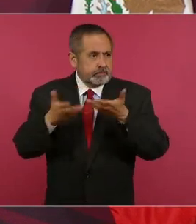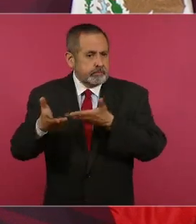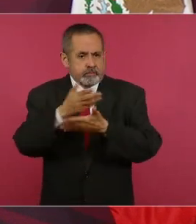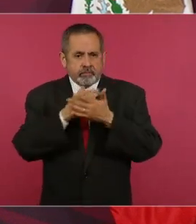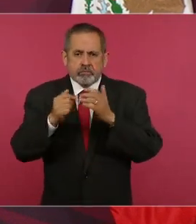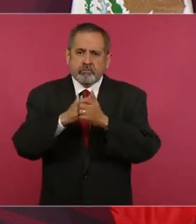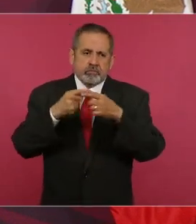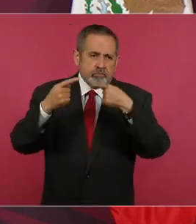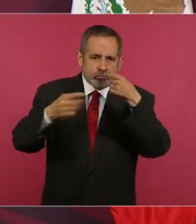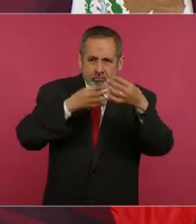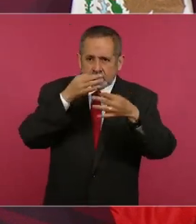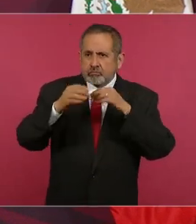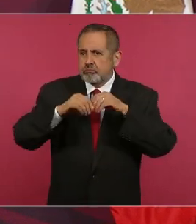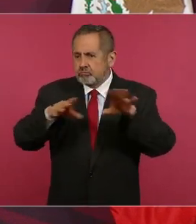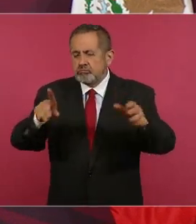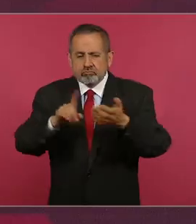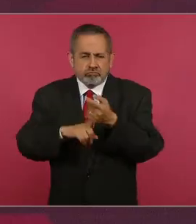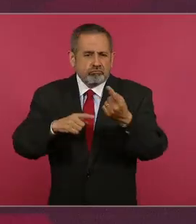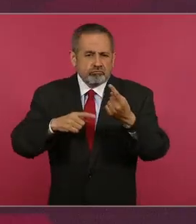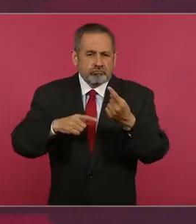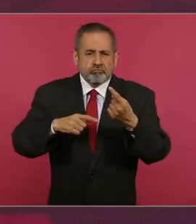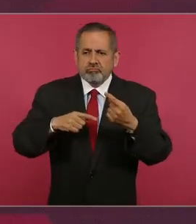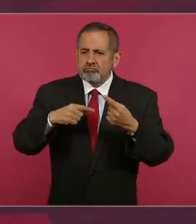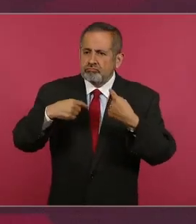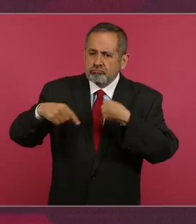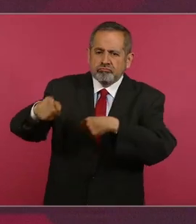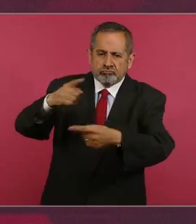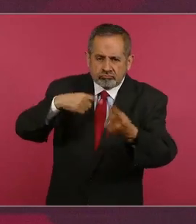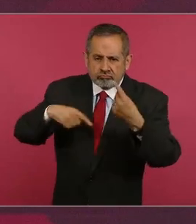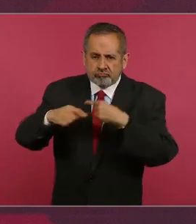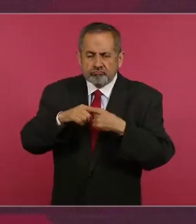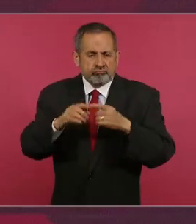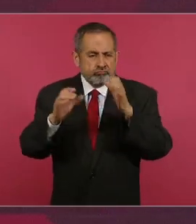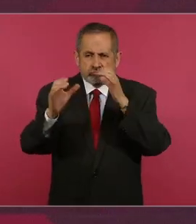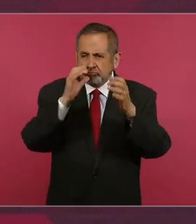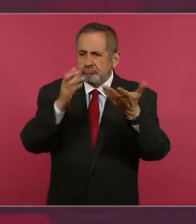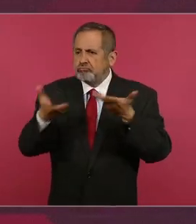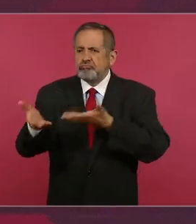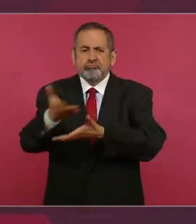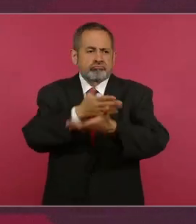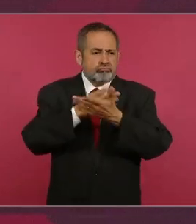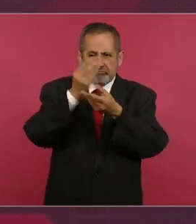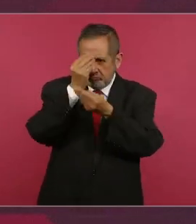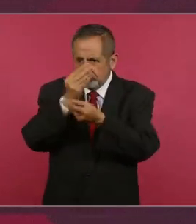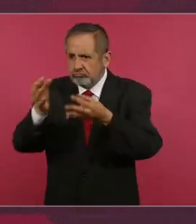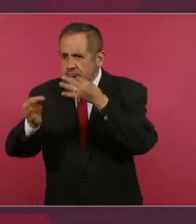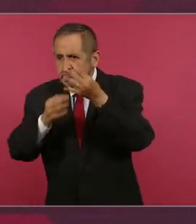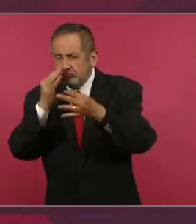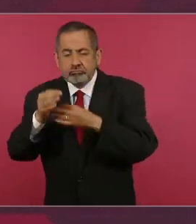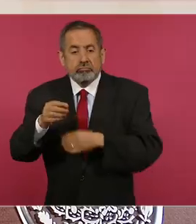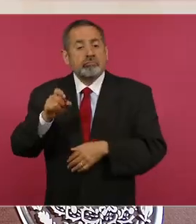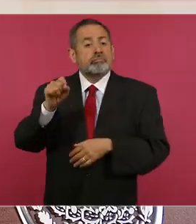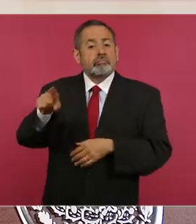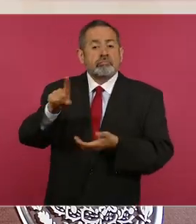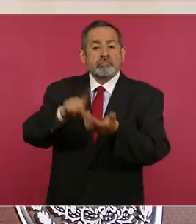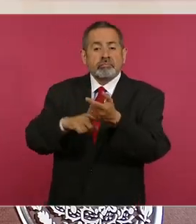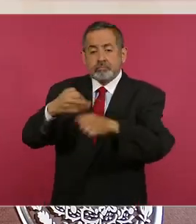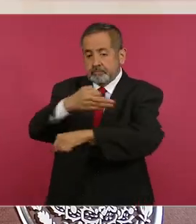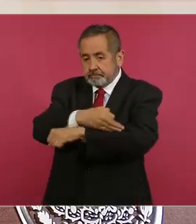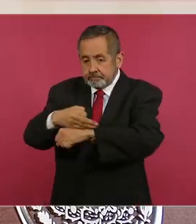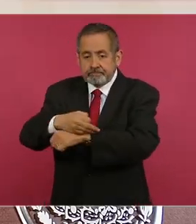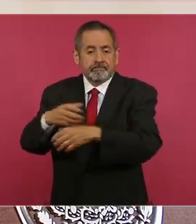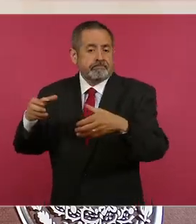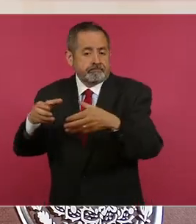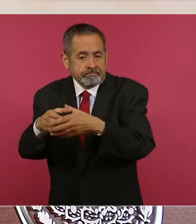mensajes de ida y vuelta, comunicación circular en las familias, en los pueblos.